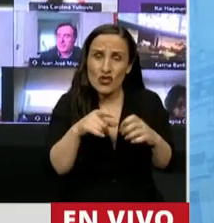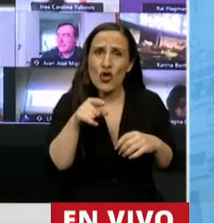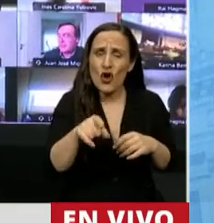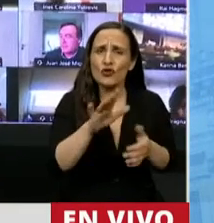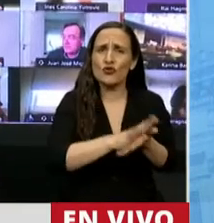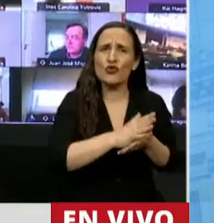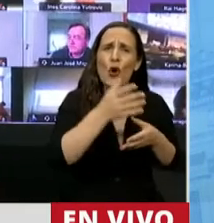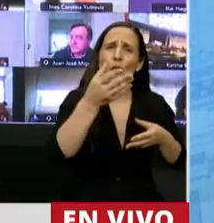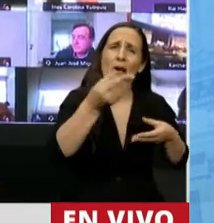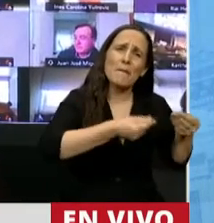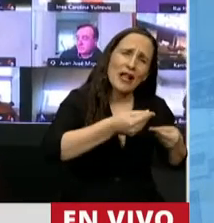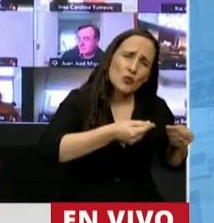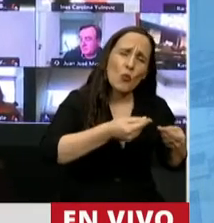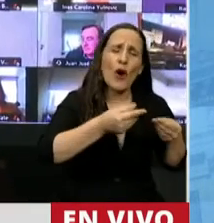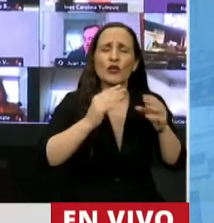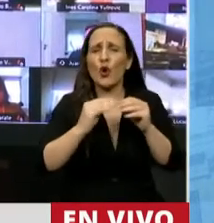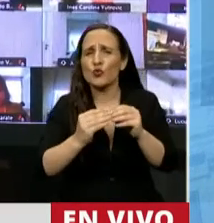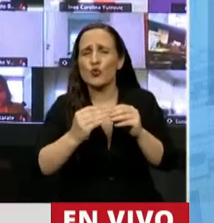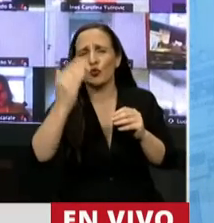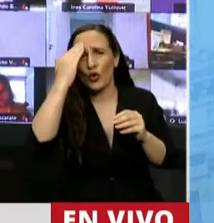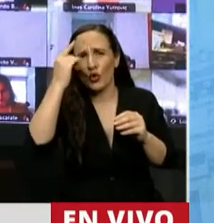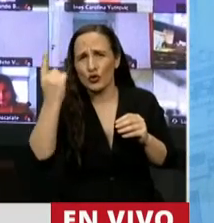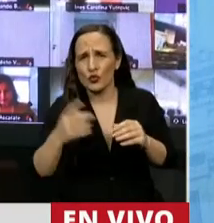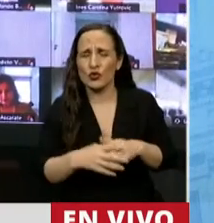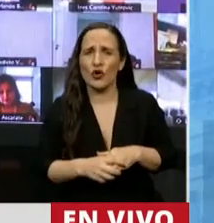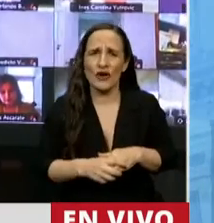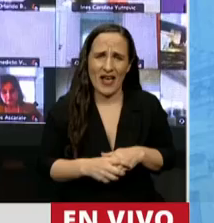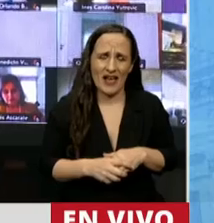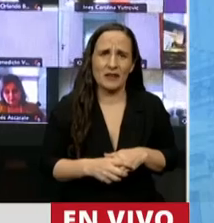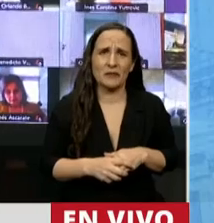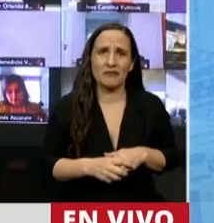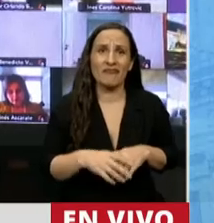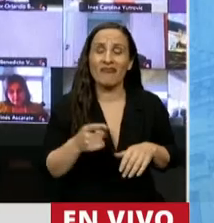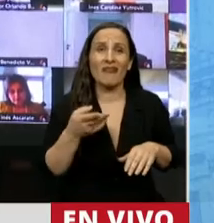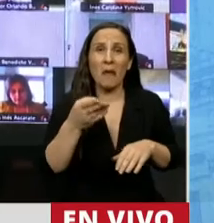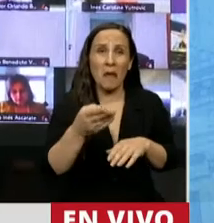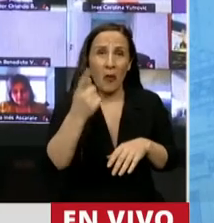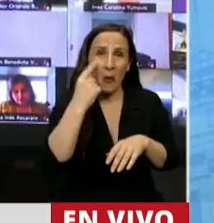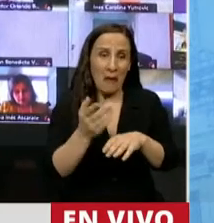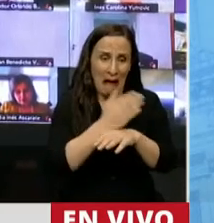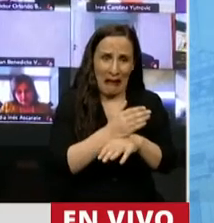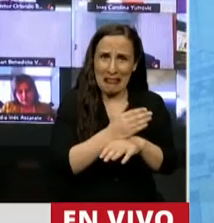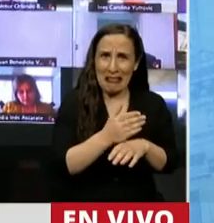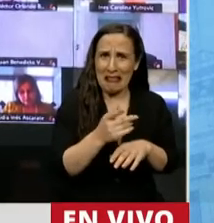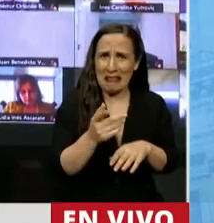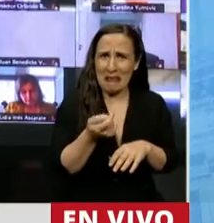presupuestos y asuntos constitucionales, con menos de 24 horas de antelación,